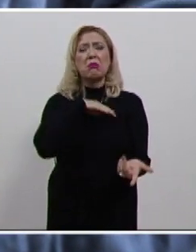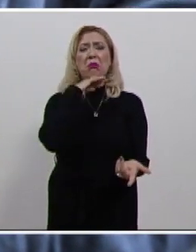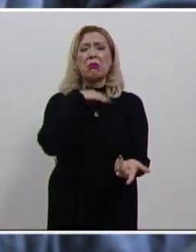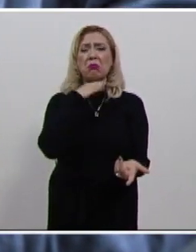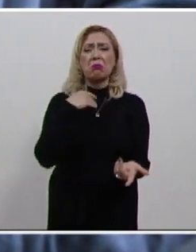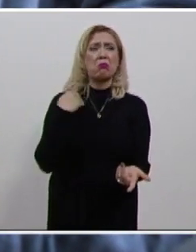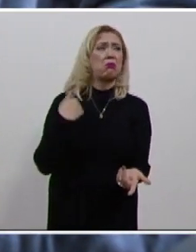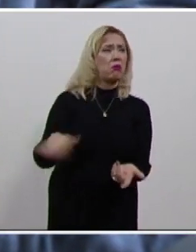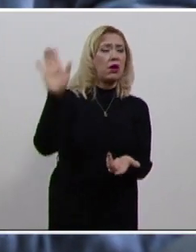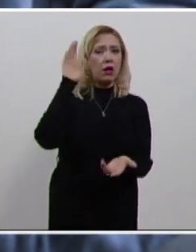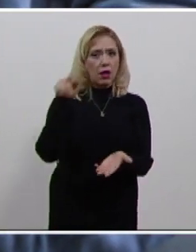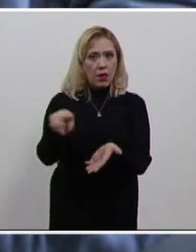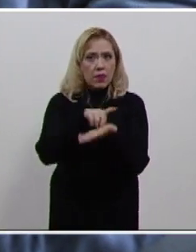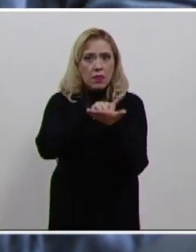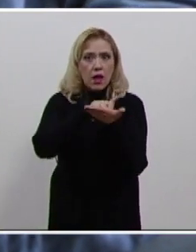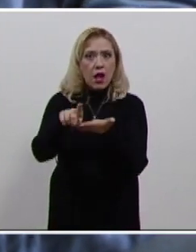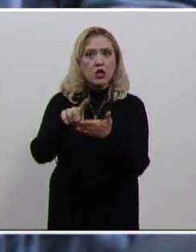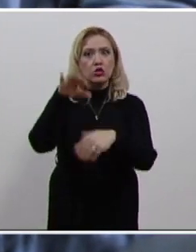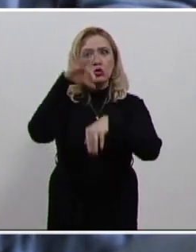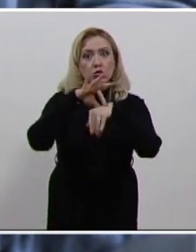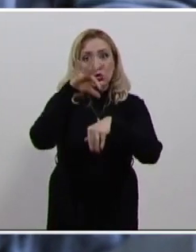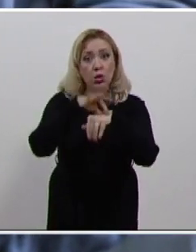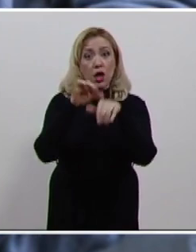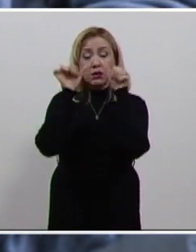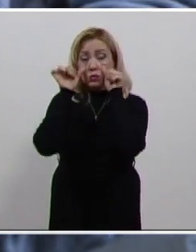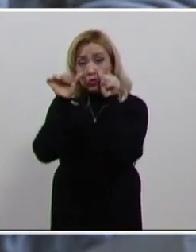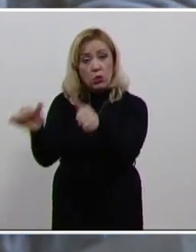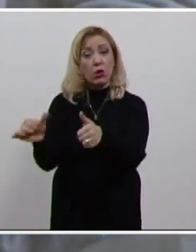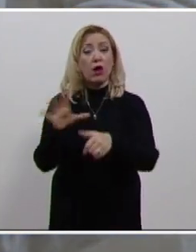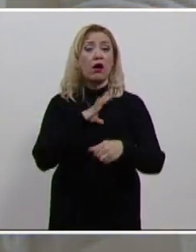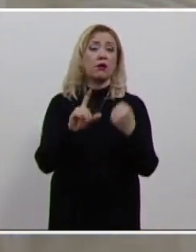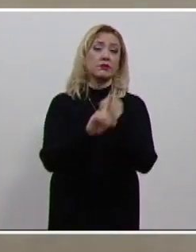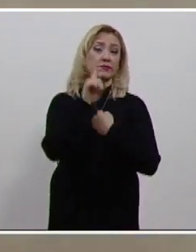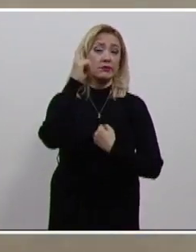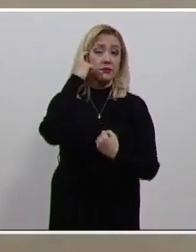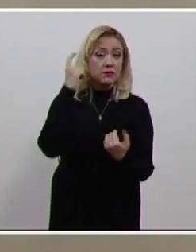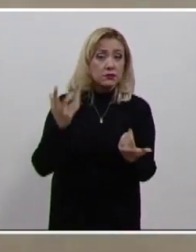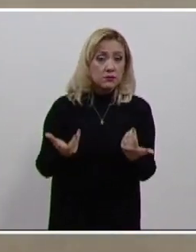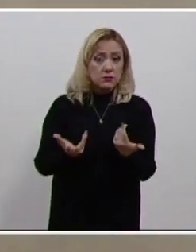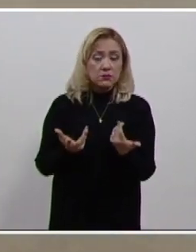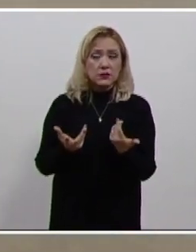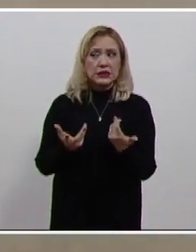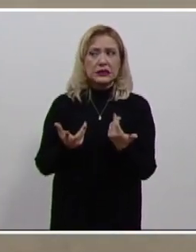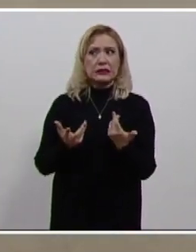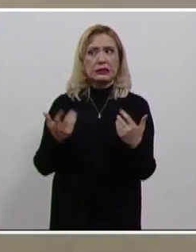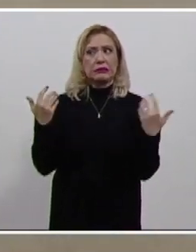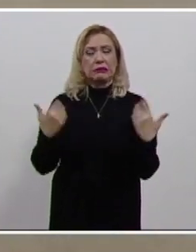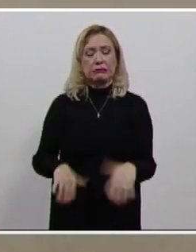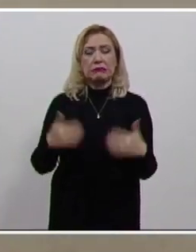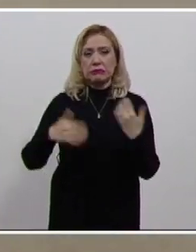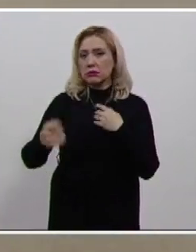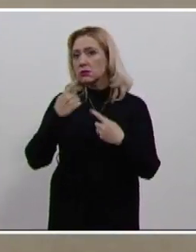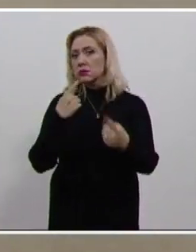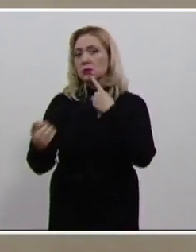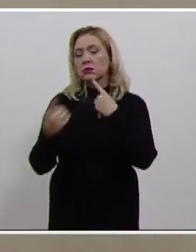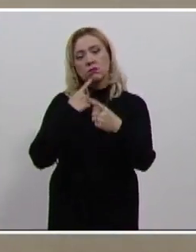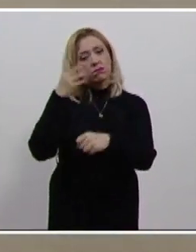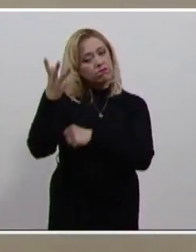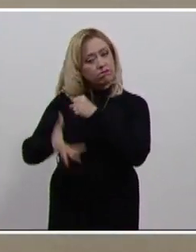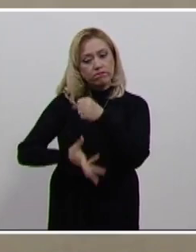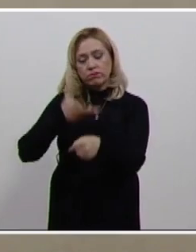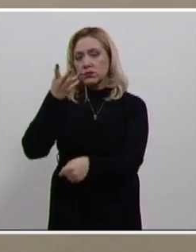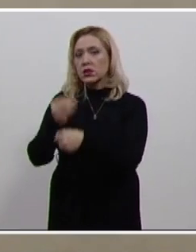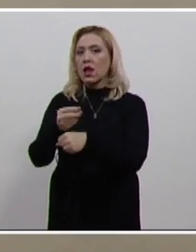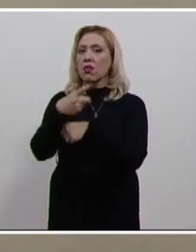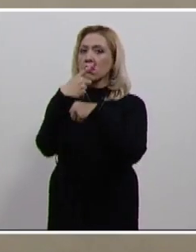su derecho a la salud. La Defensoría Pública Federal analiza ya las vías adecuadas para que se repare el daño